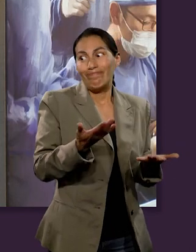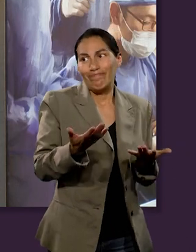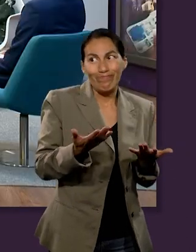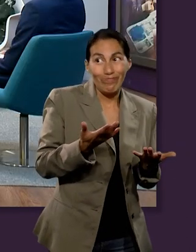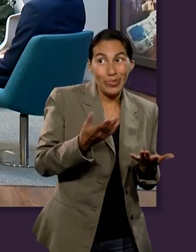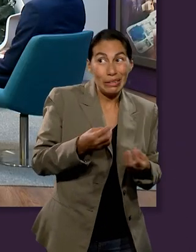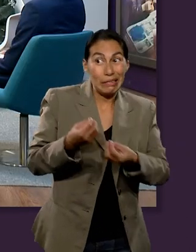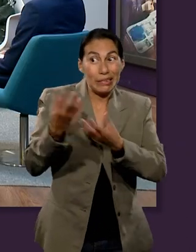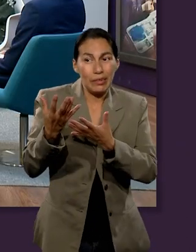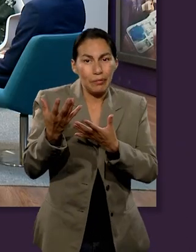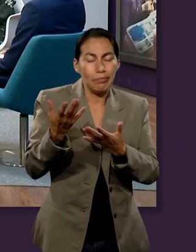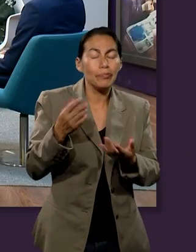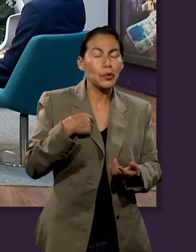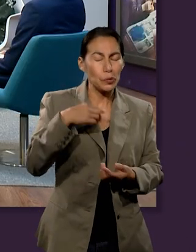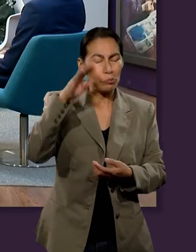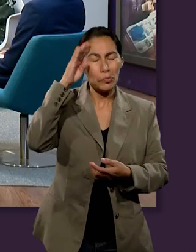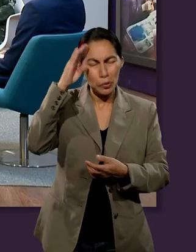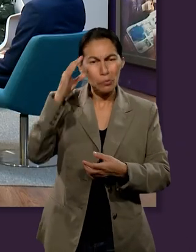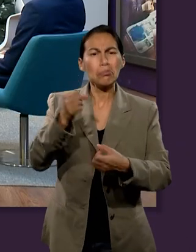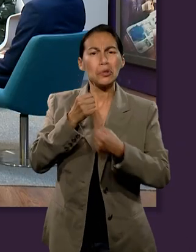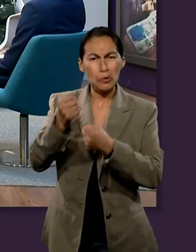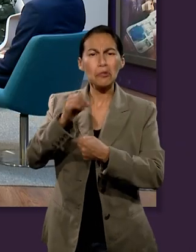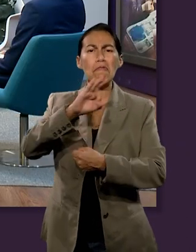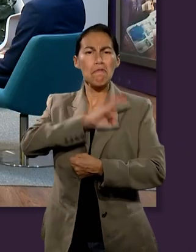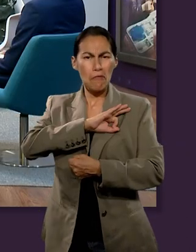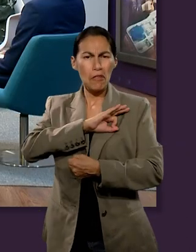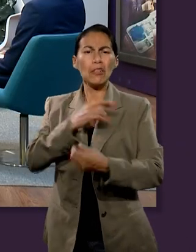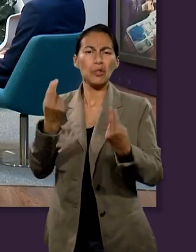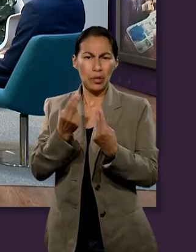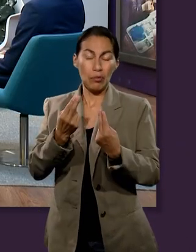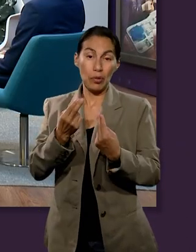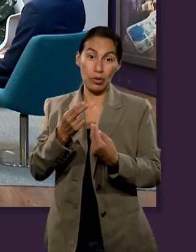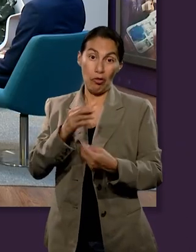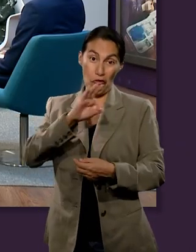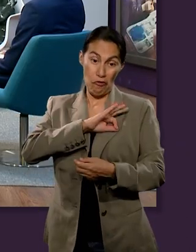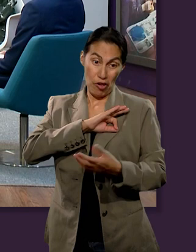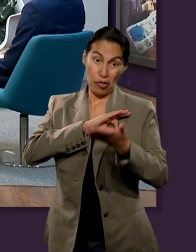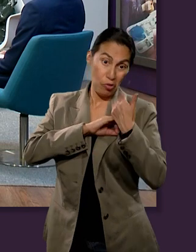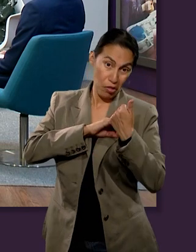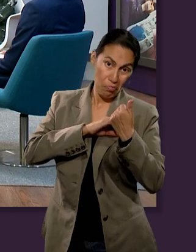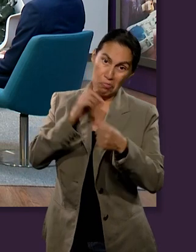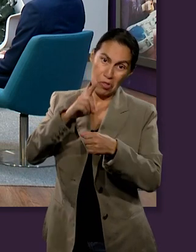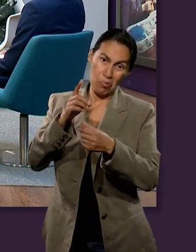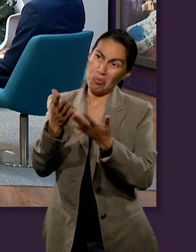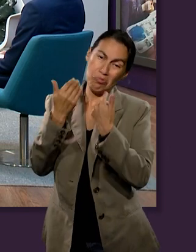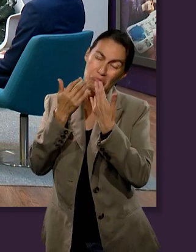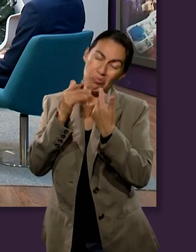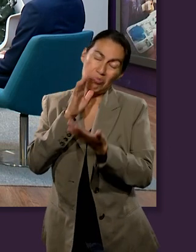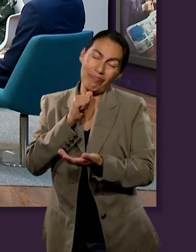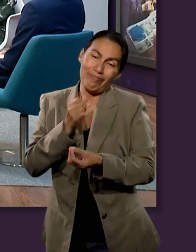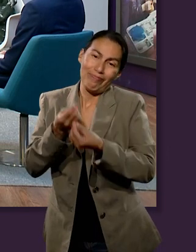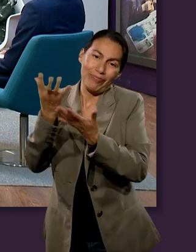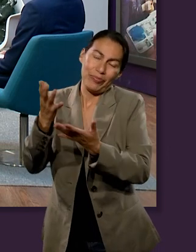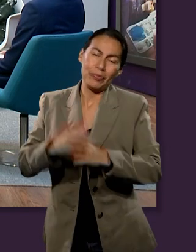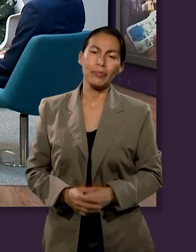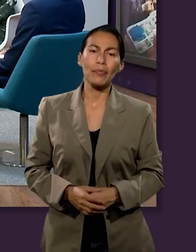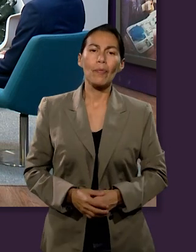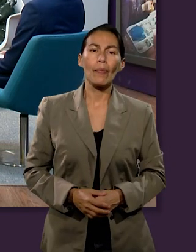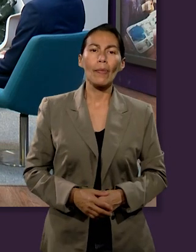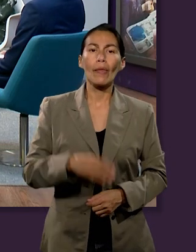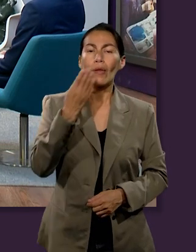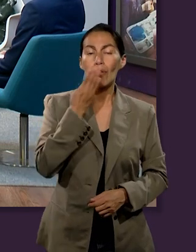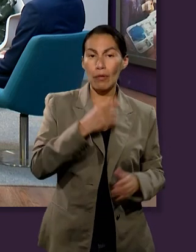Y definitivamente, sin lugar a dudas, yo creo que sin fe no hay diezmo. Así de simple. Hay un pasaje en la Biblia que nos ayuda a entender